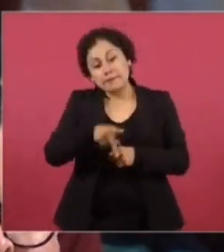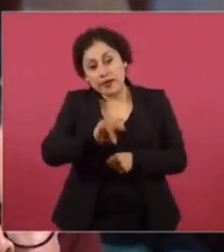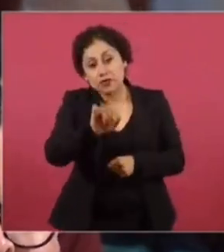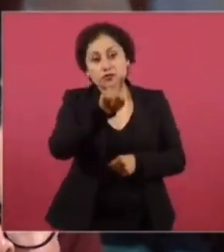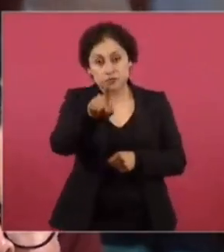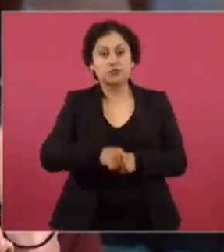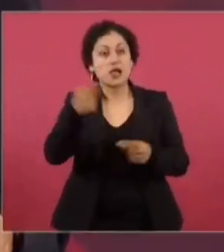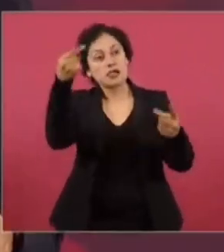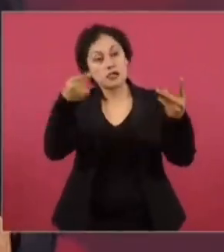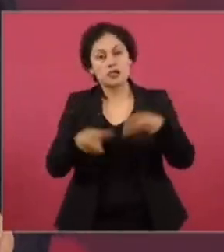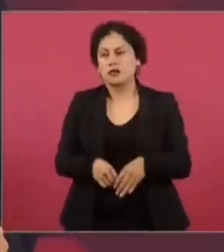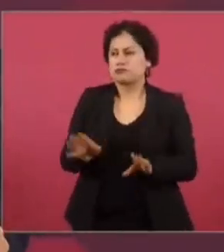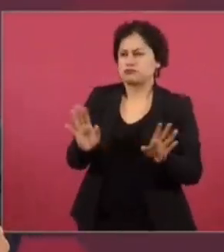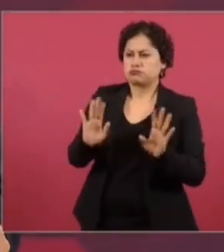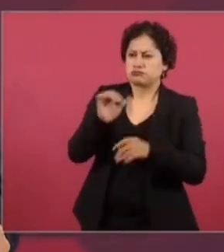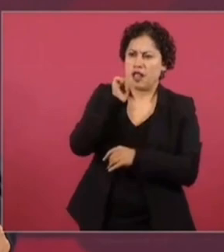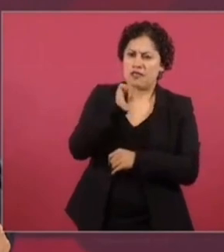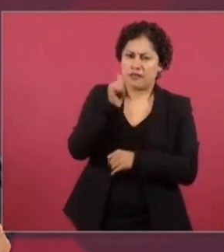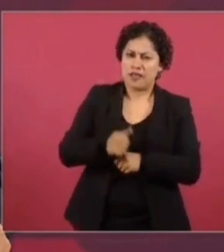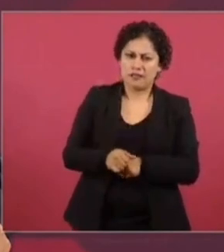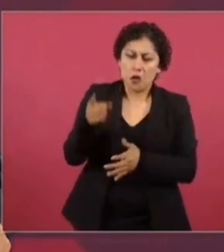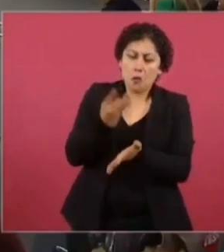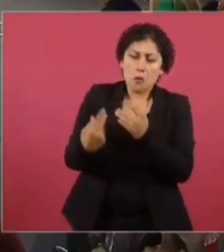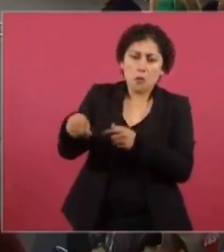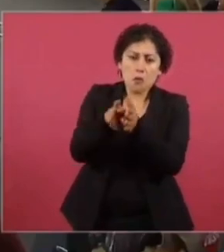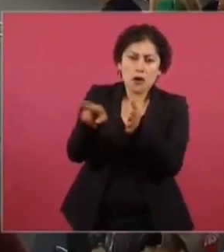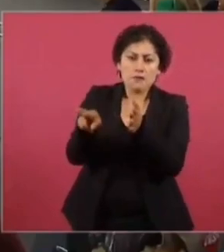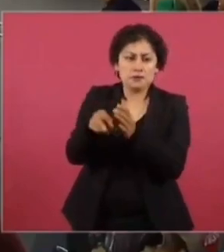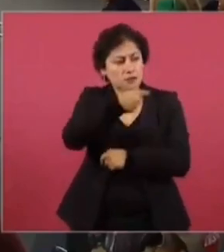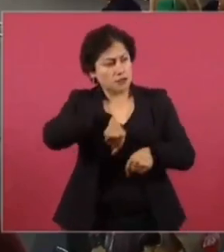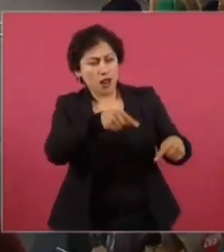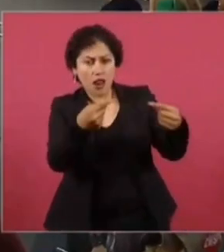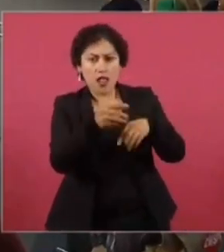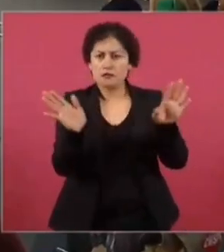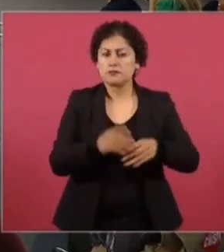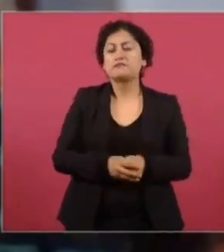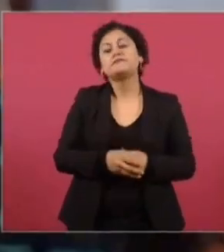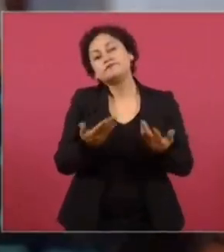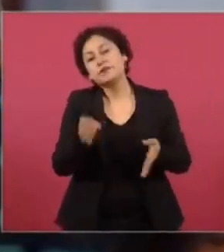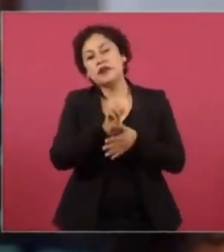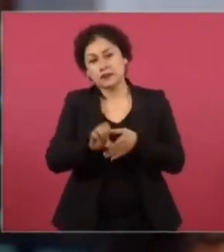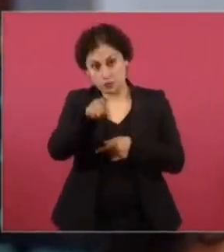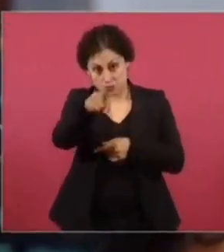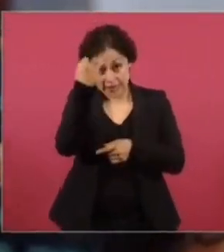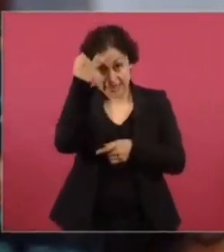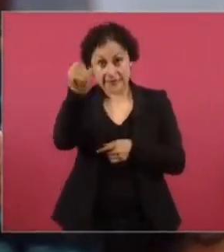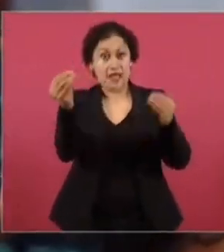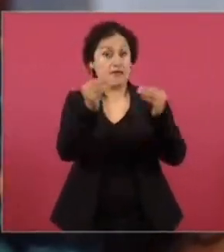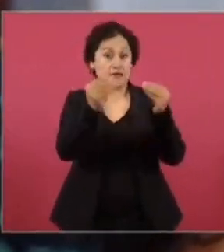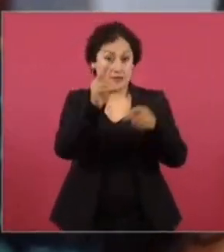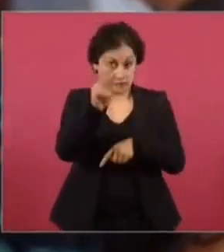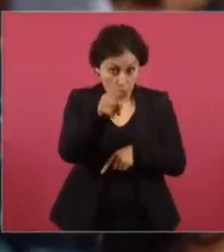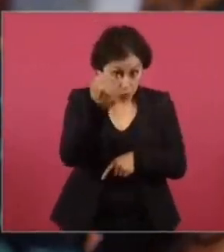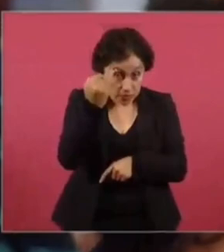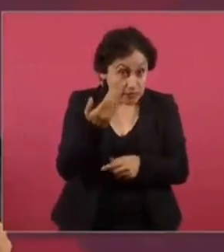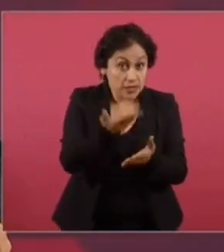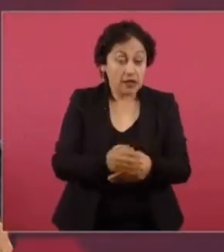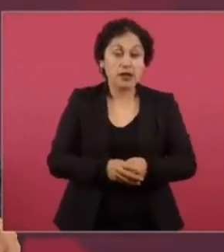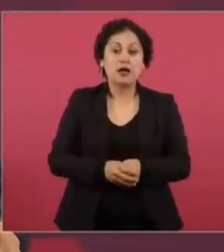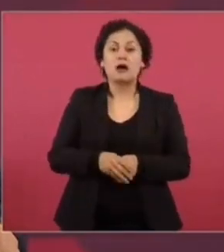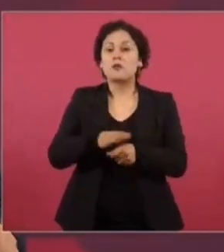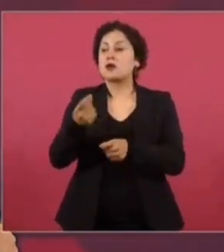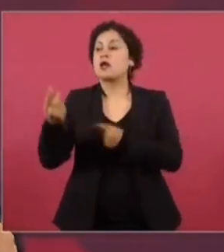ese tipo pero no nada, nada, no fue más lo que dijo el proceso, de que se dijeron entre ellos. ¿La idea de que no hubiera debates fue de usted? Porque hubo algún aspirante que quería debates.